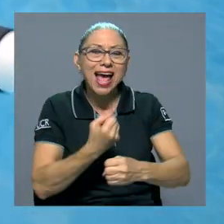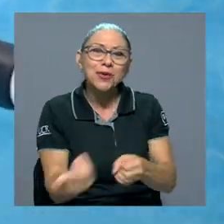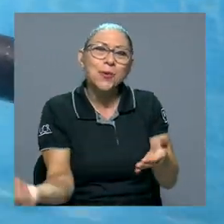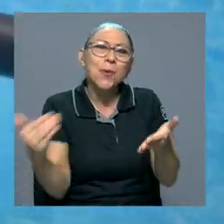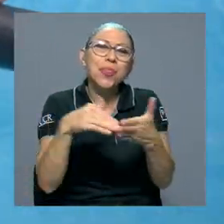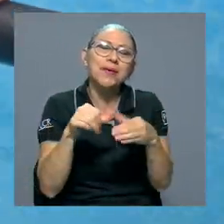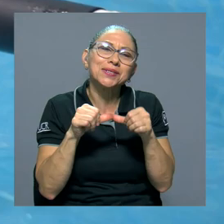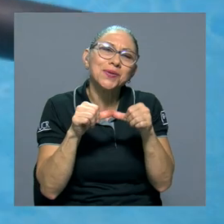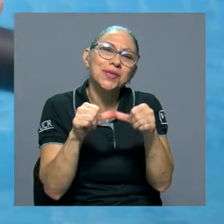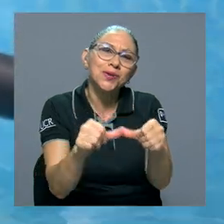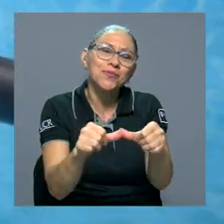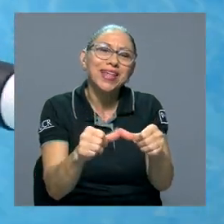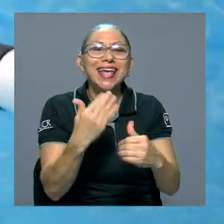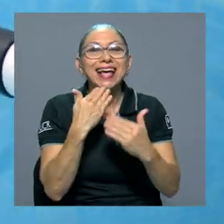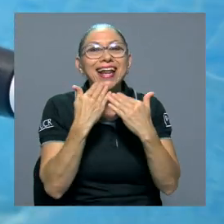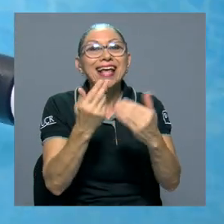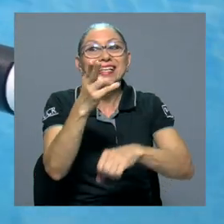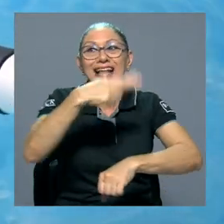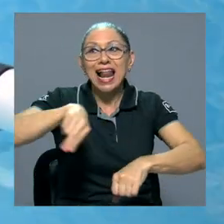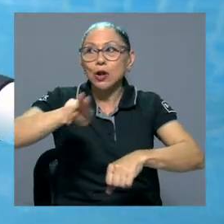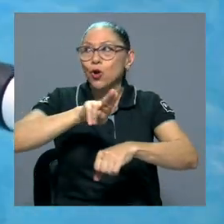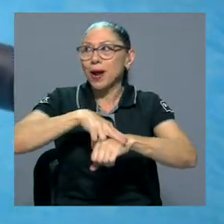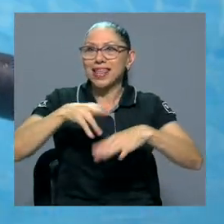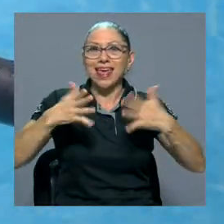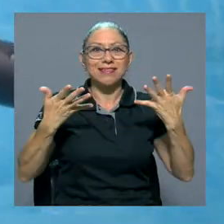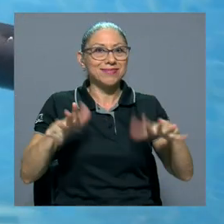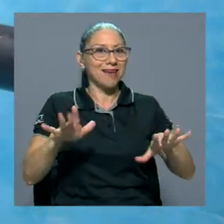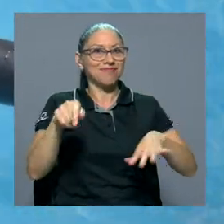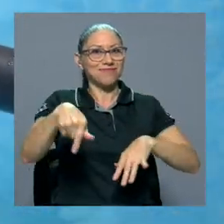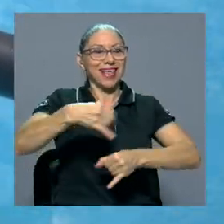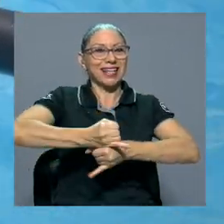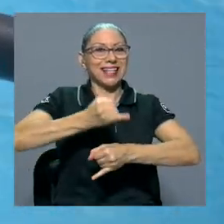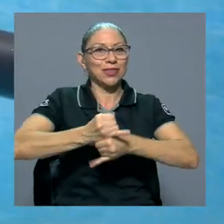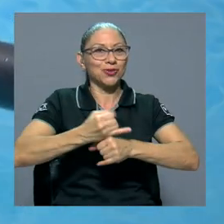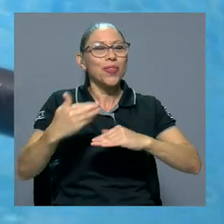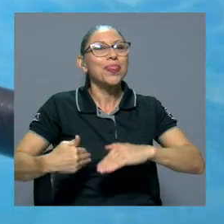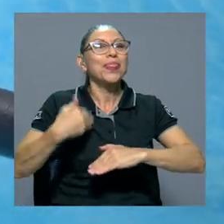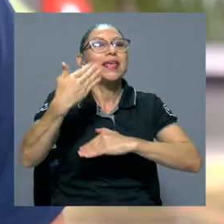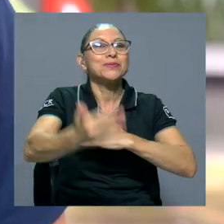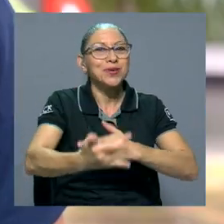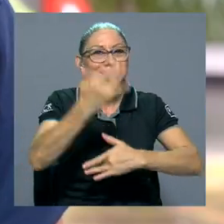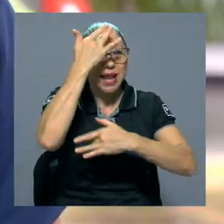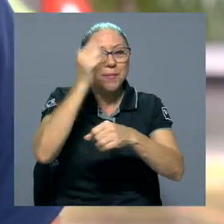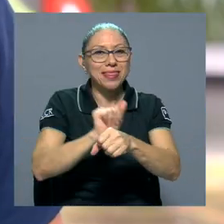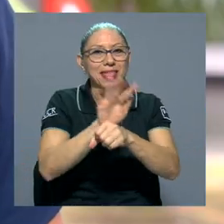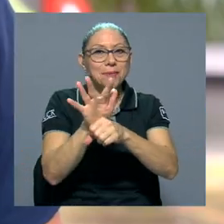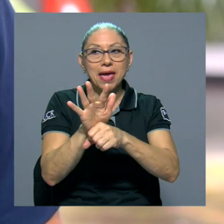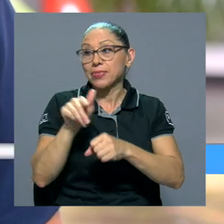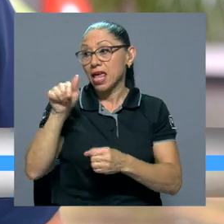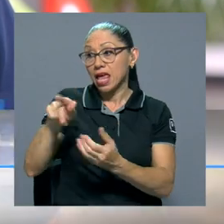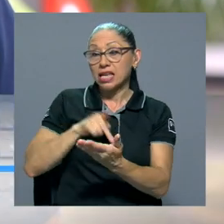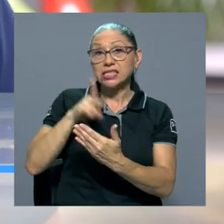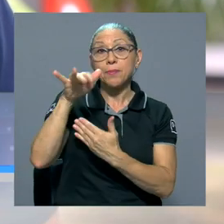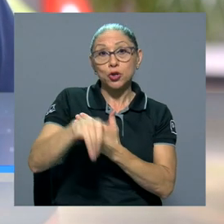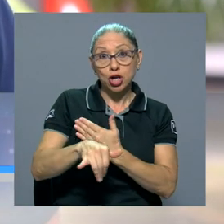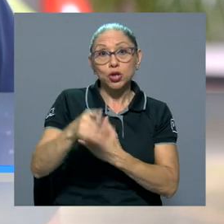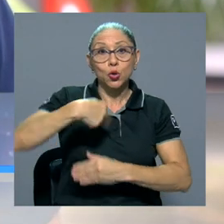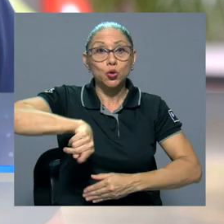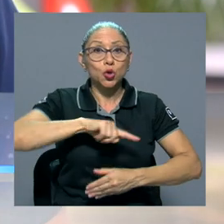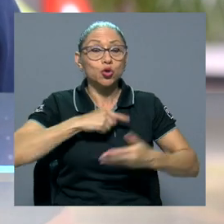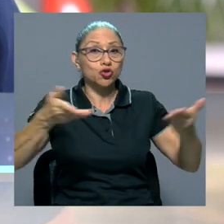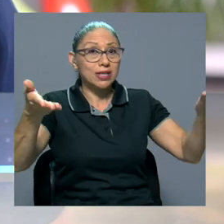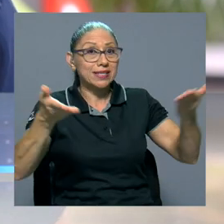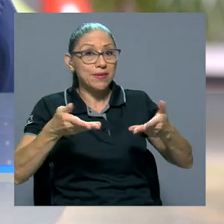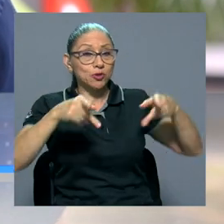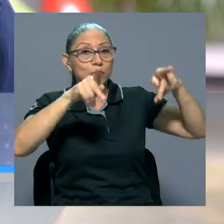a la normalidad instaurada en la institución luego de la pandemia. En este proyecto nosotros recibimos un grupo de personas